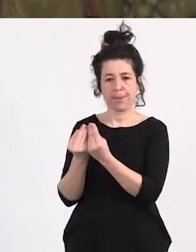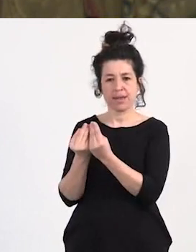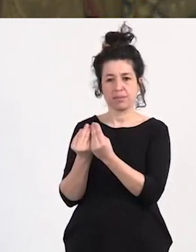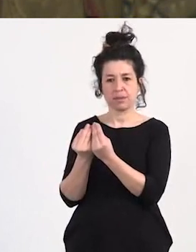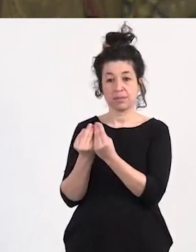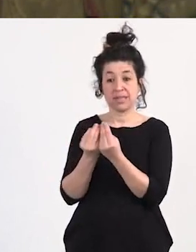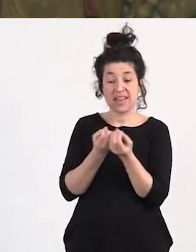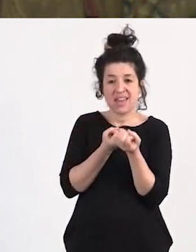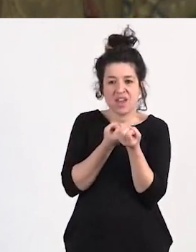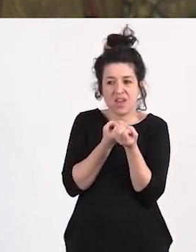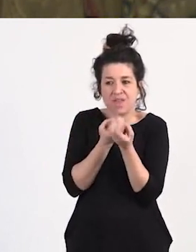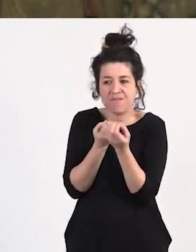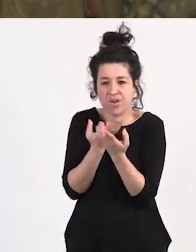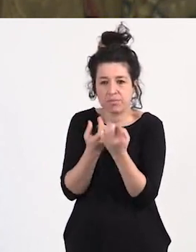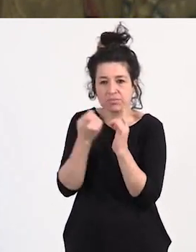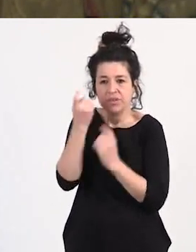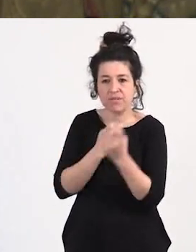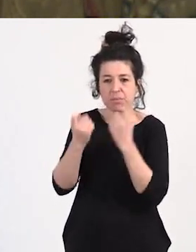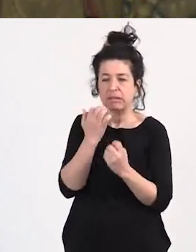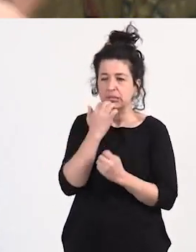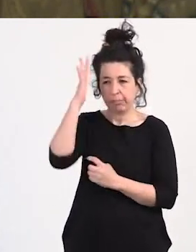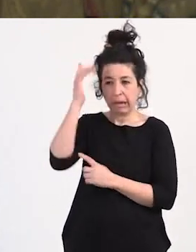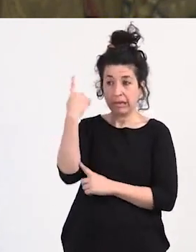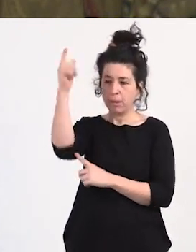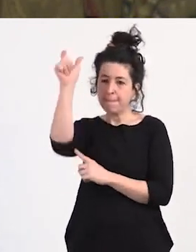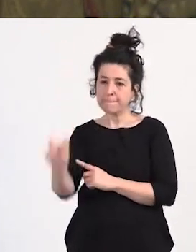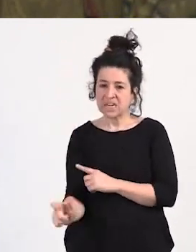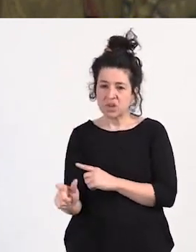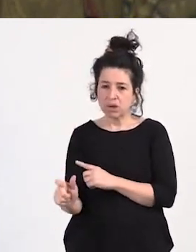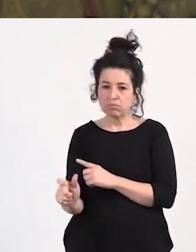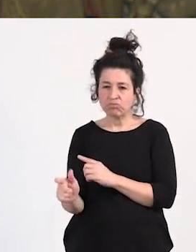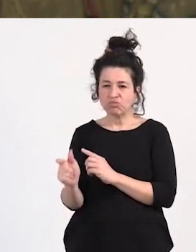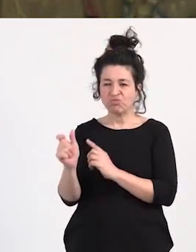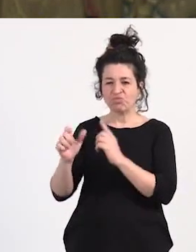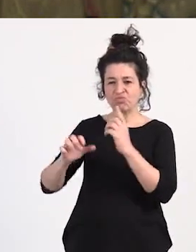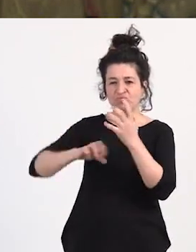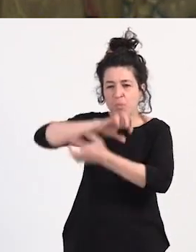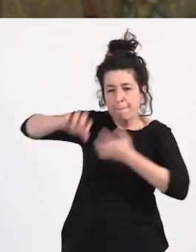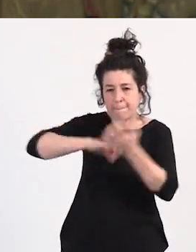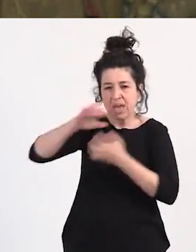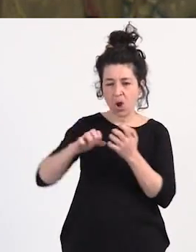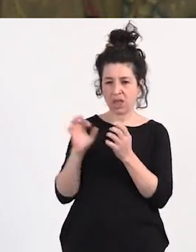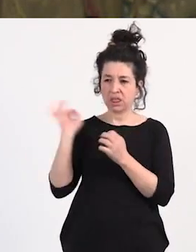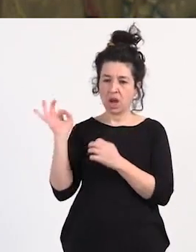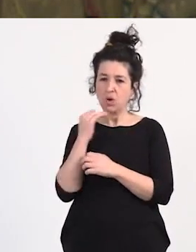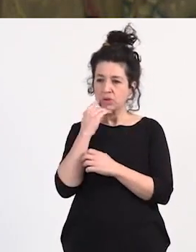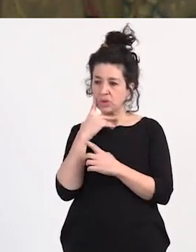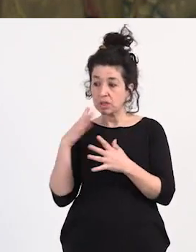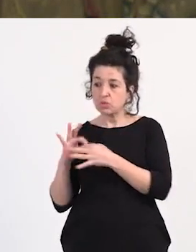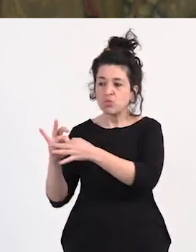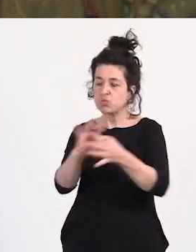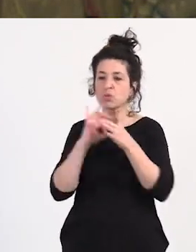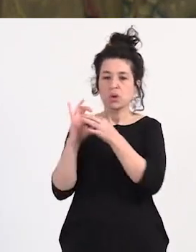transmitimos la información si hubiese alguna persona que es violenta con alguna compañera accionamos conjuntamente podemos